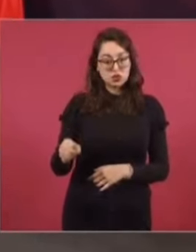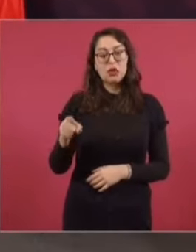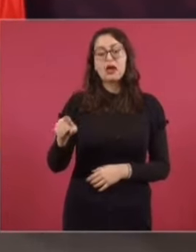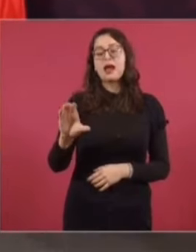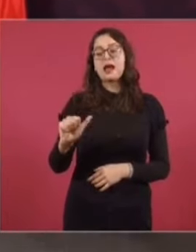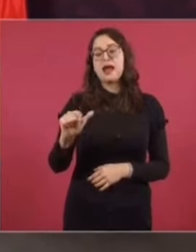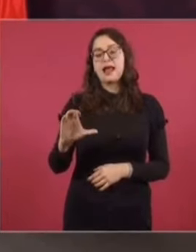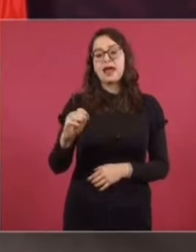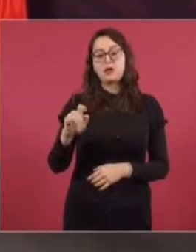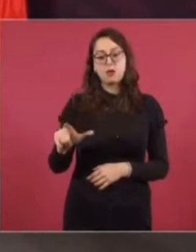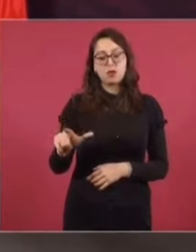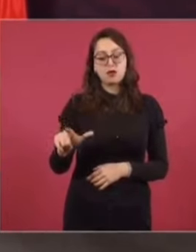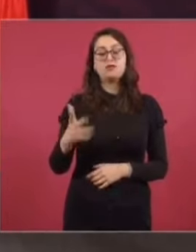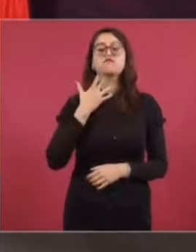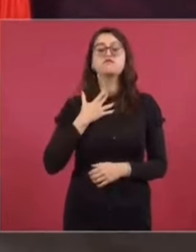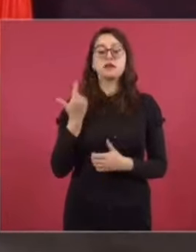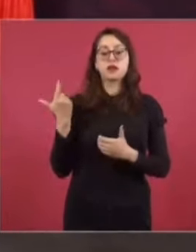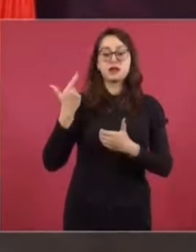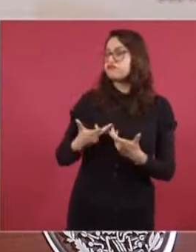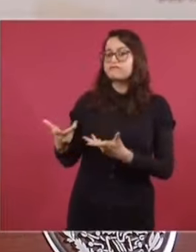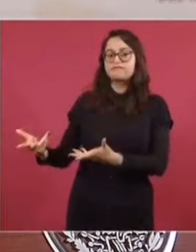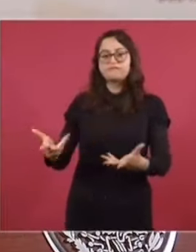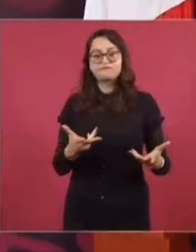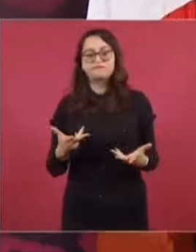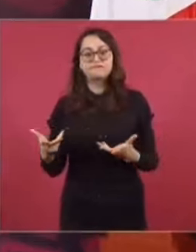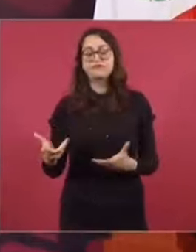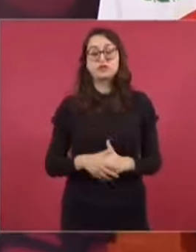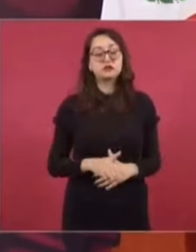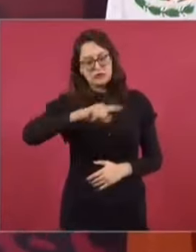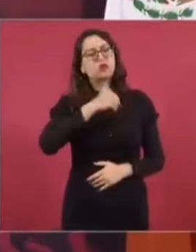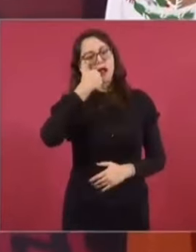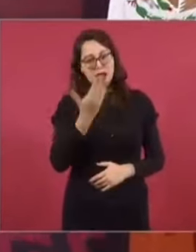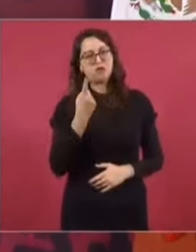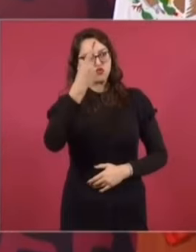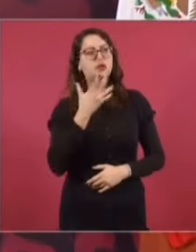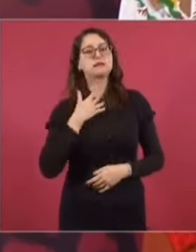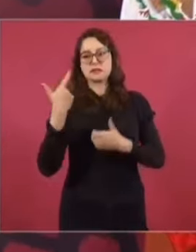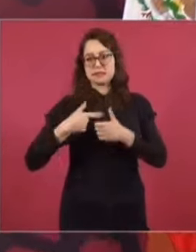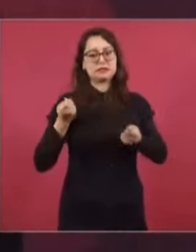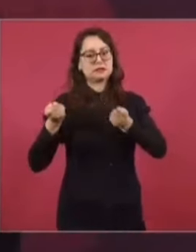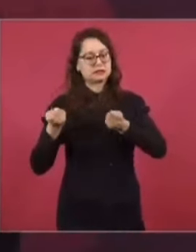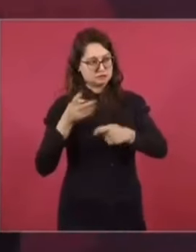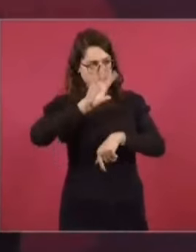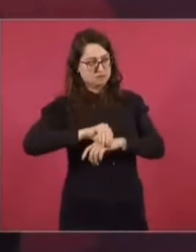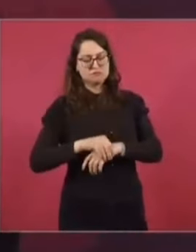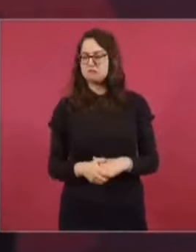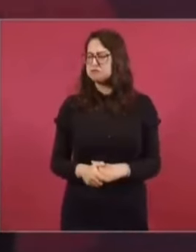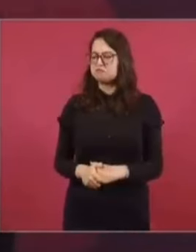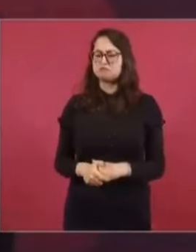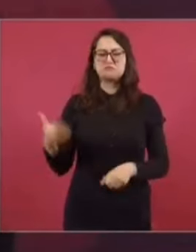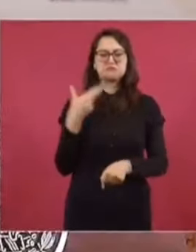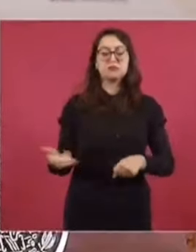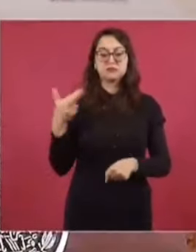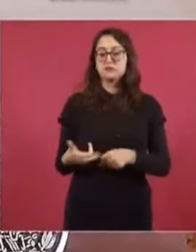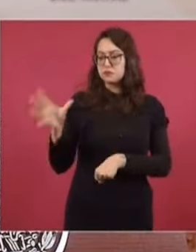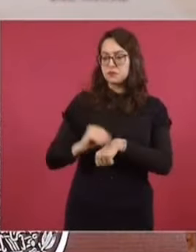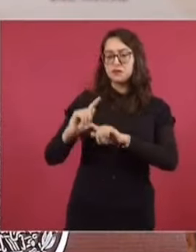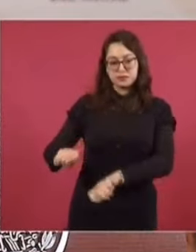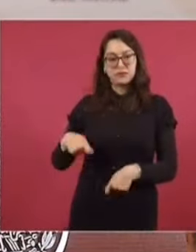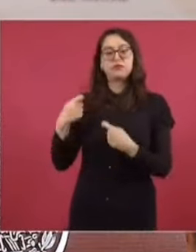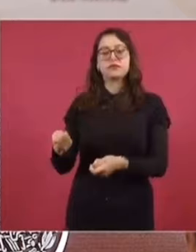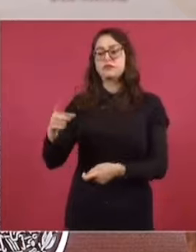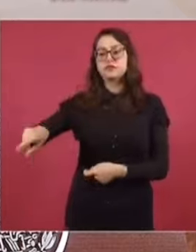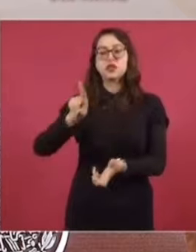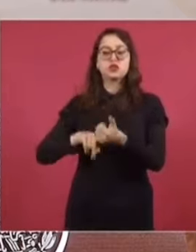Es una gasolinería de la comunidad. Y se les dio el permiso y las facilidades y se les autorizó para que ellos tengan